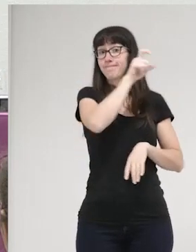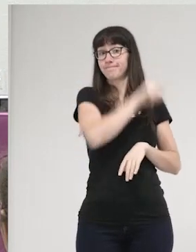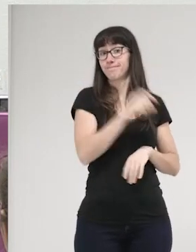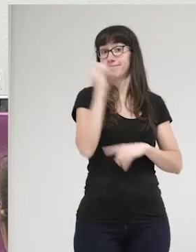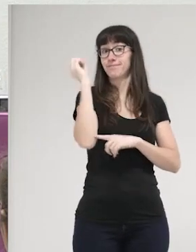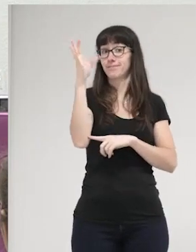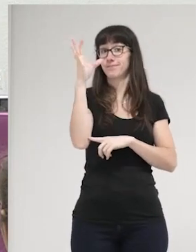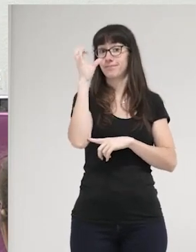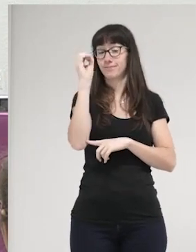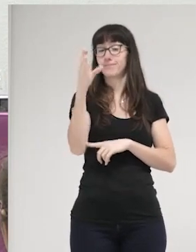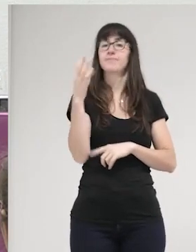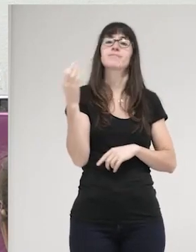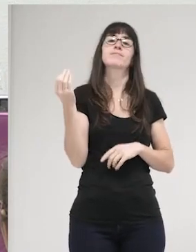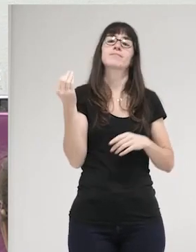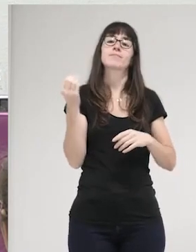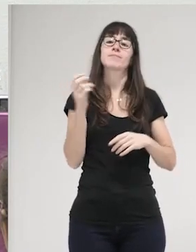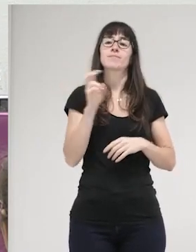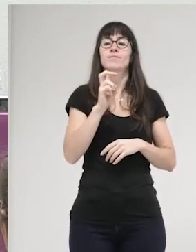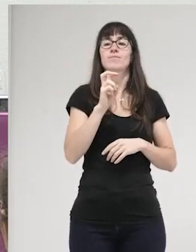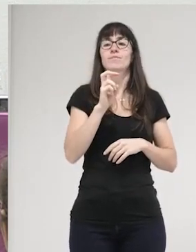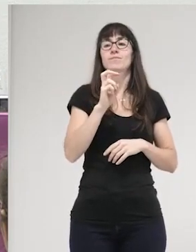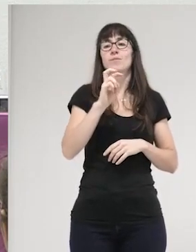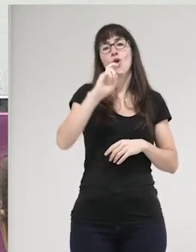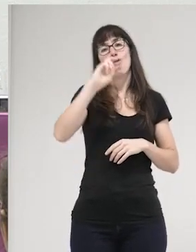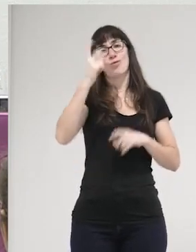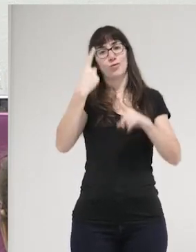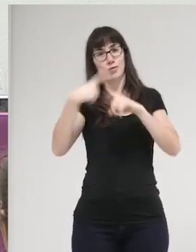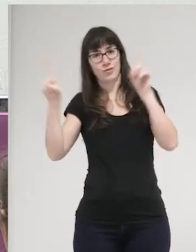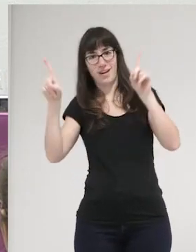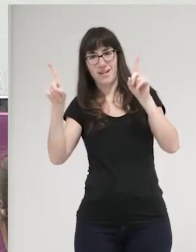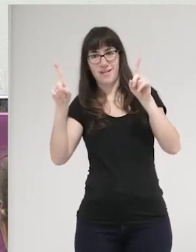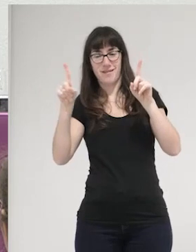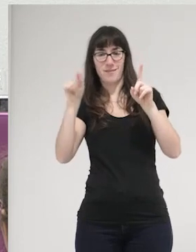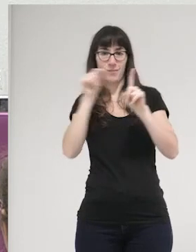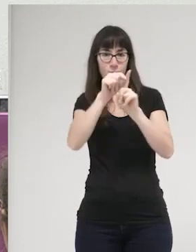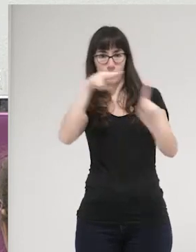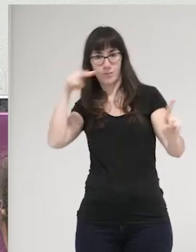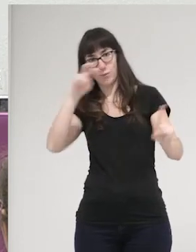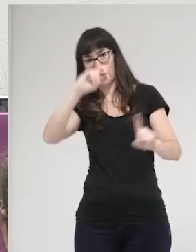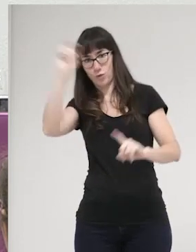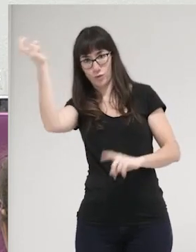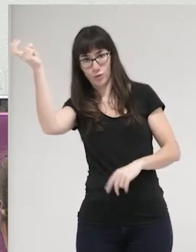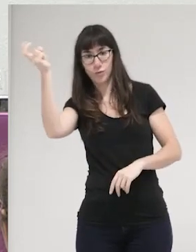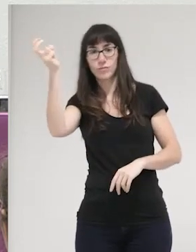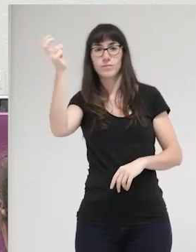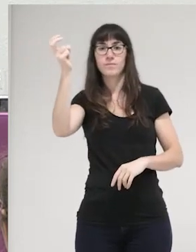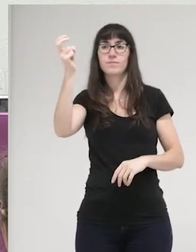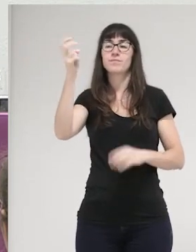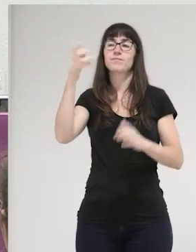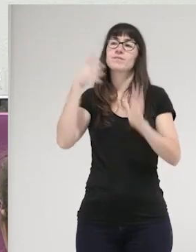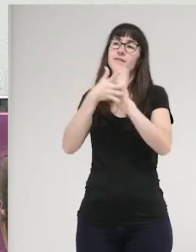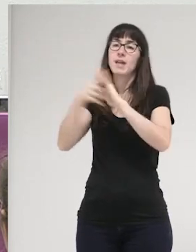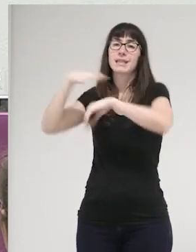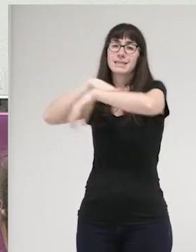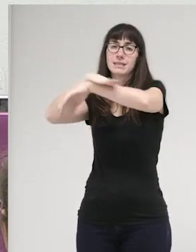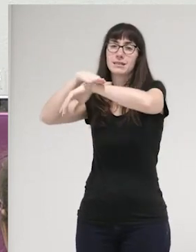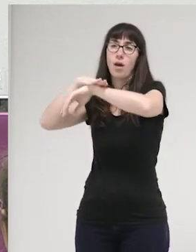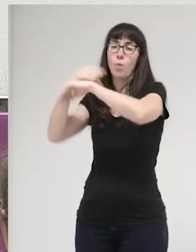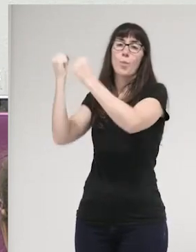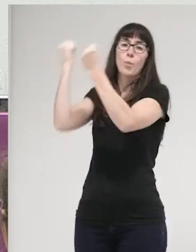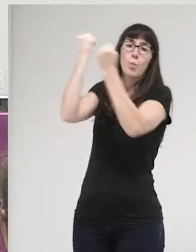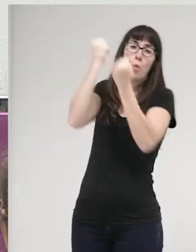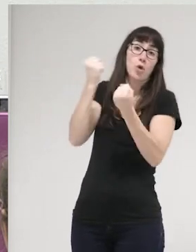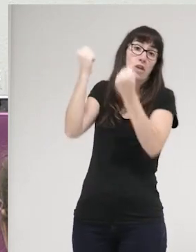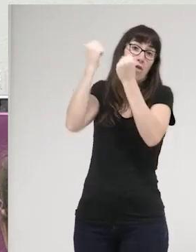fija en el otro lado de la moneda, en esa supuesta protección del Estado. Y aquí